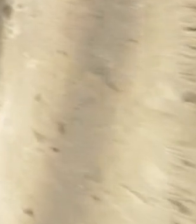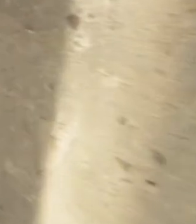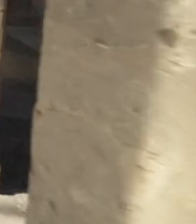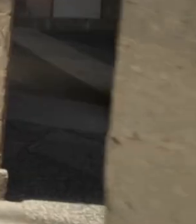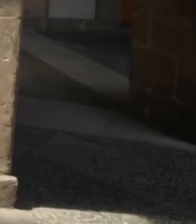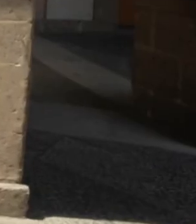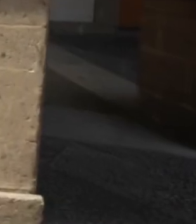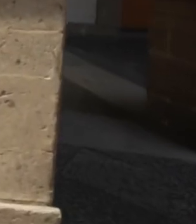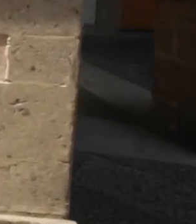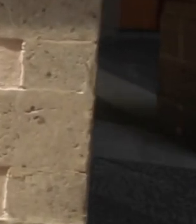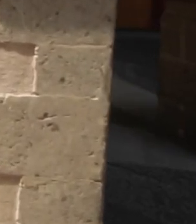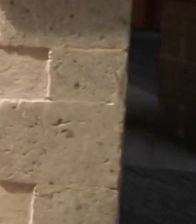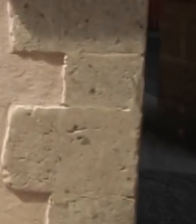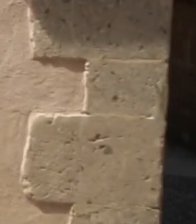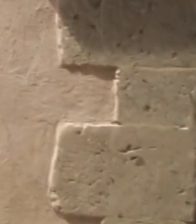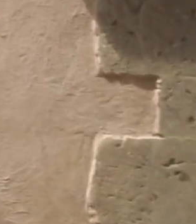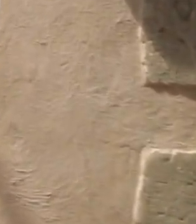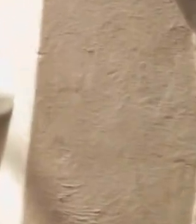Jóvenes, entero,